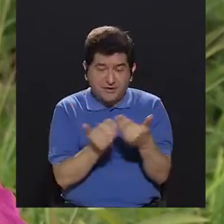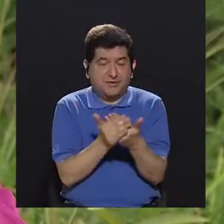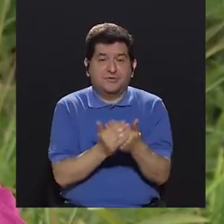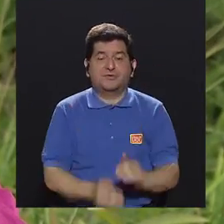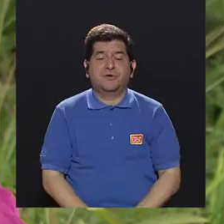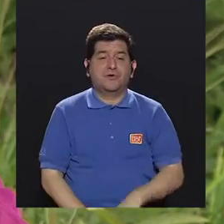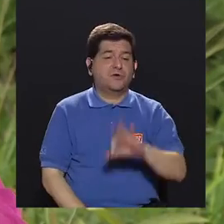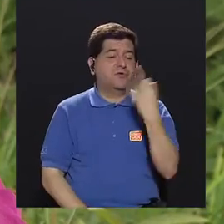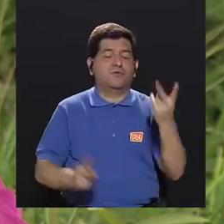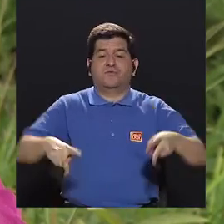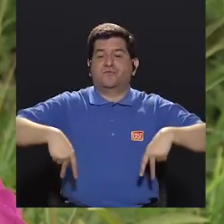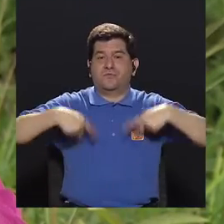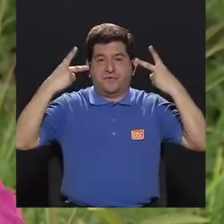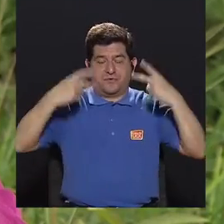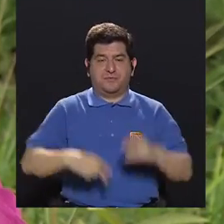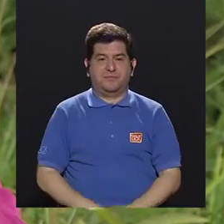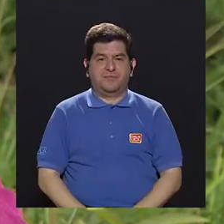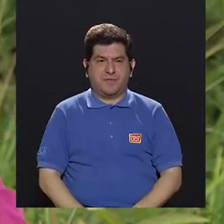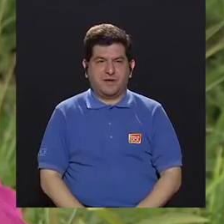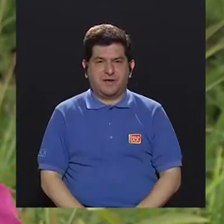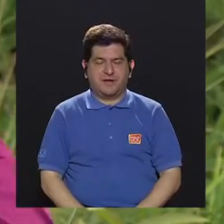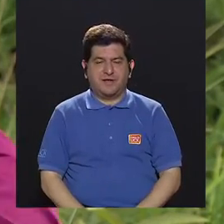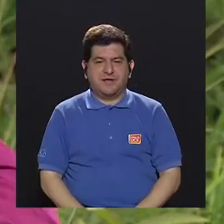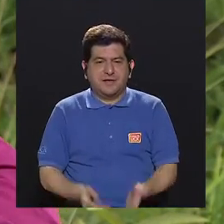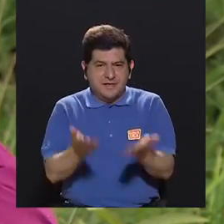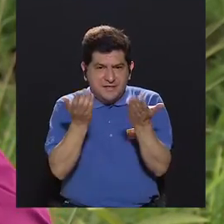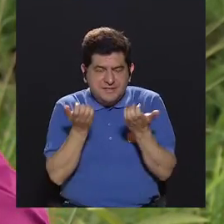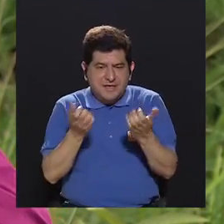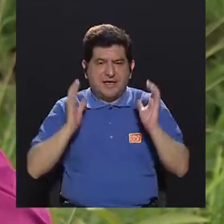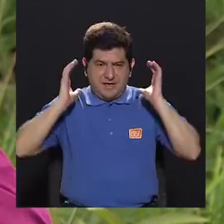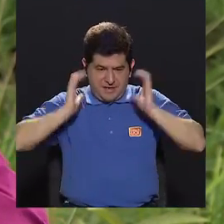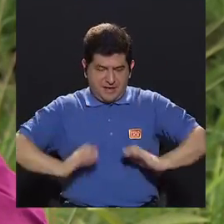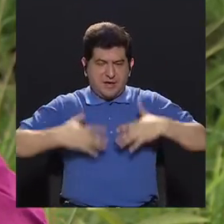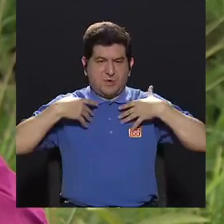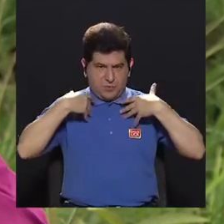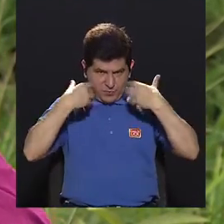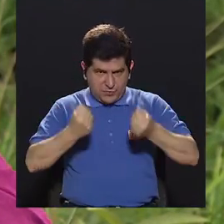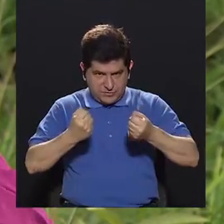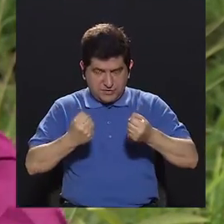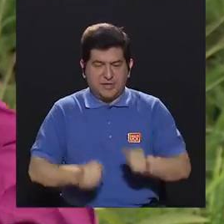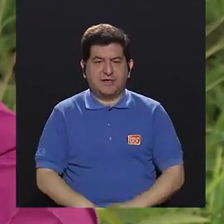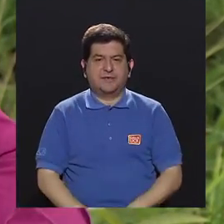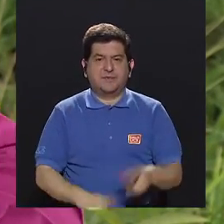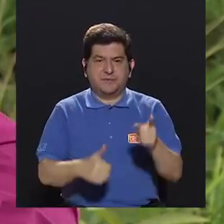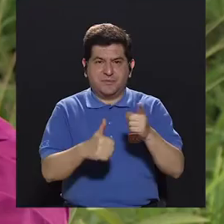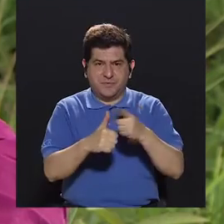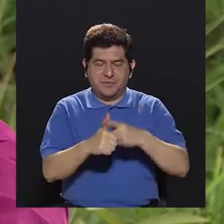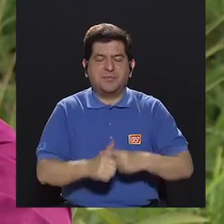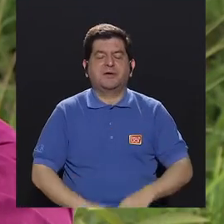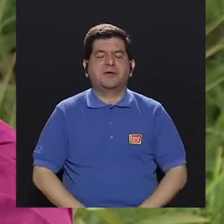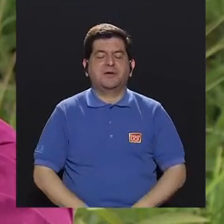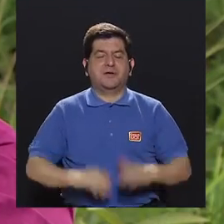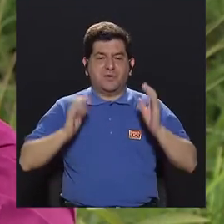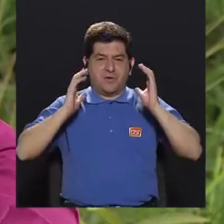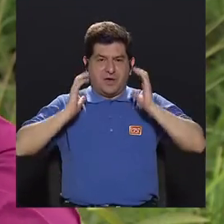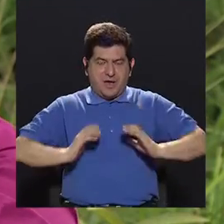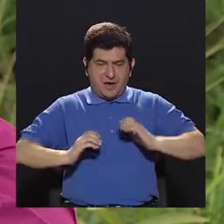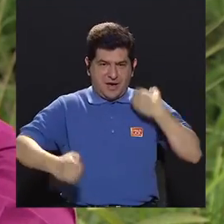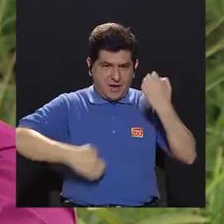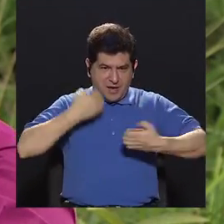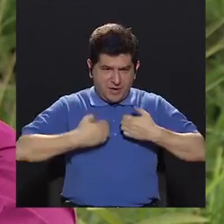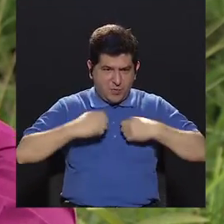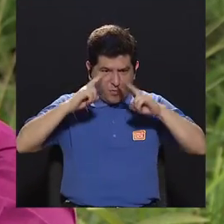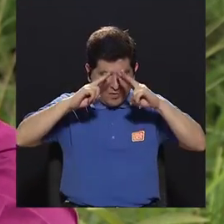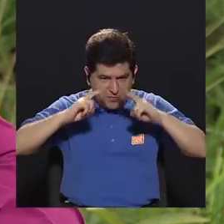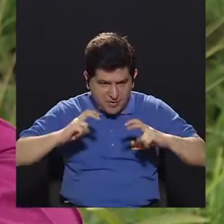una forma de vivir entonces si queremos empezar a ver que nuestro cuerpo esté saludable tenemos que ir a nuestro cuerpo emocional y ver salud